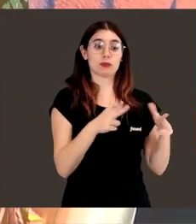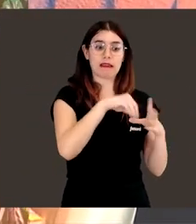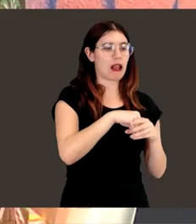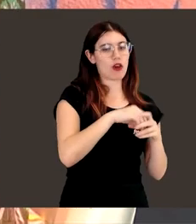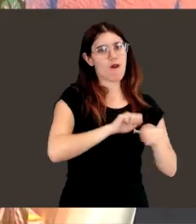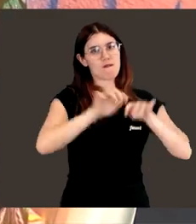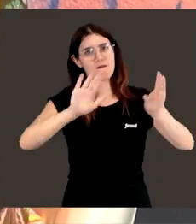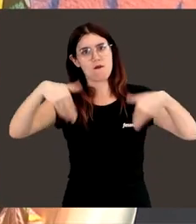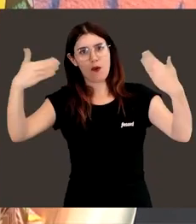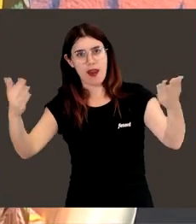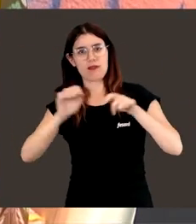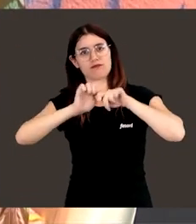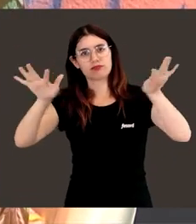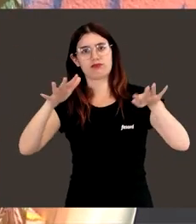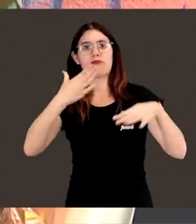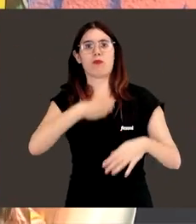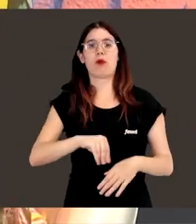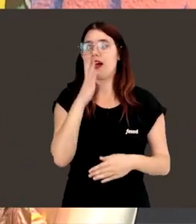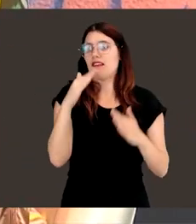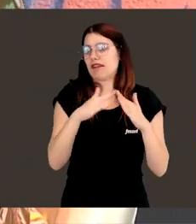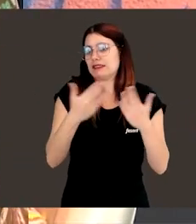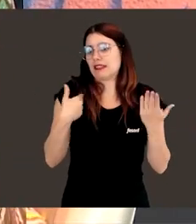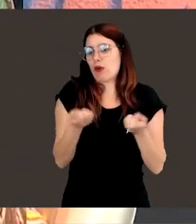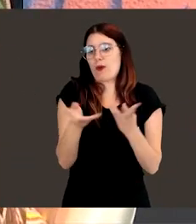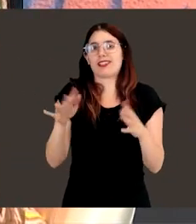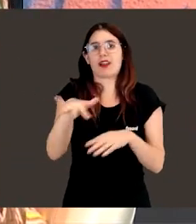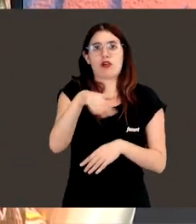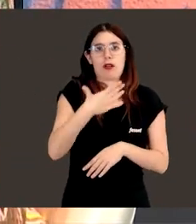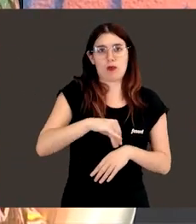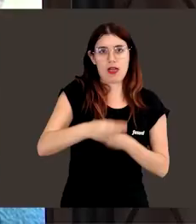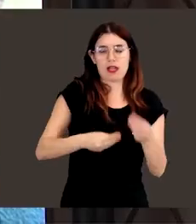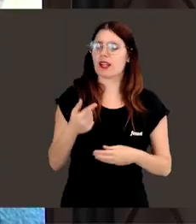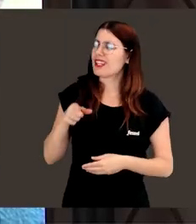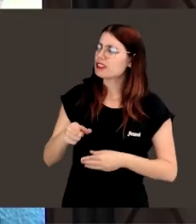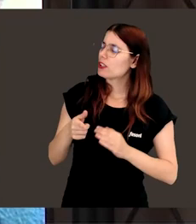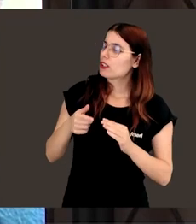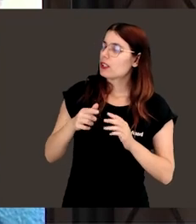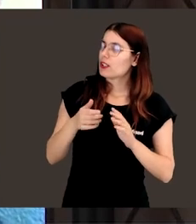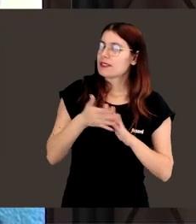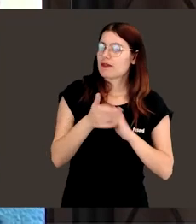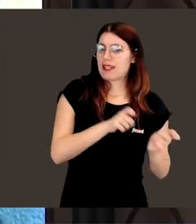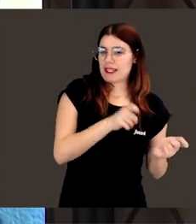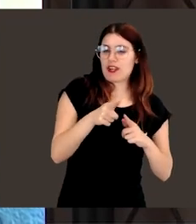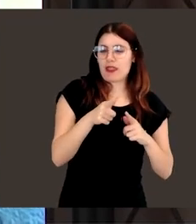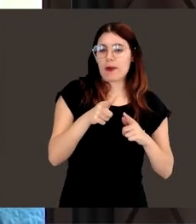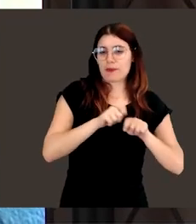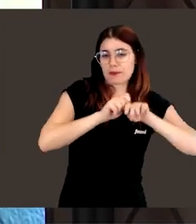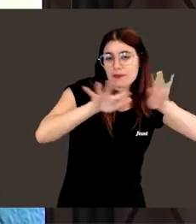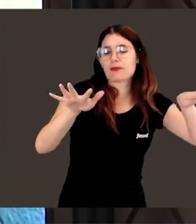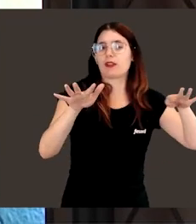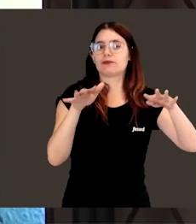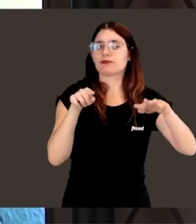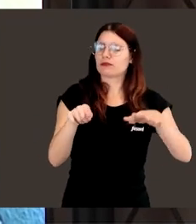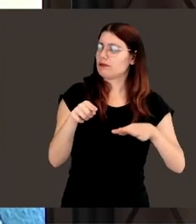fuera de los laboratorios y que se pueda hacer en cualquier lugar, en cualquier momento. Y ese sacar fuera, Laura, esa transferencia, ¿es uno de los